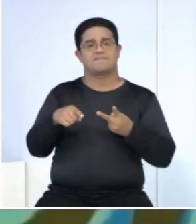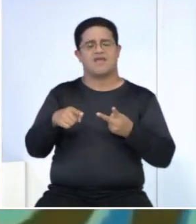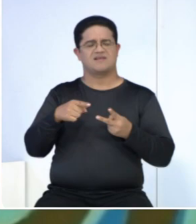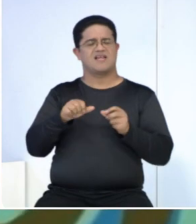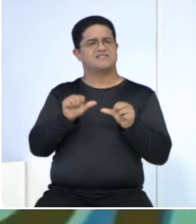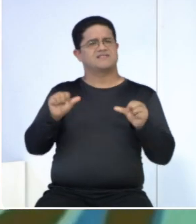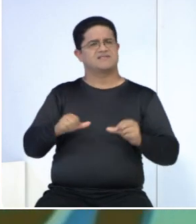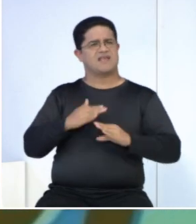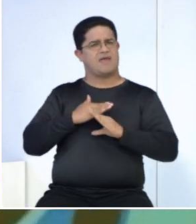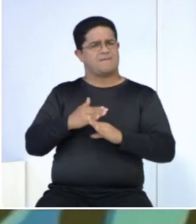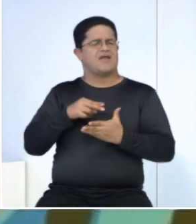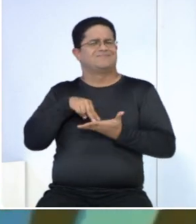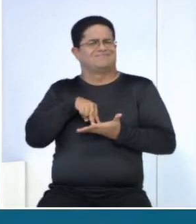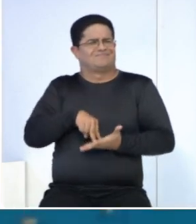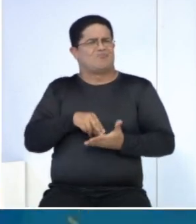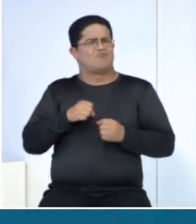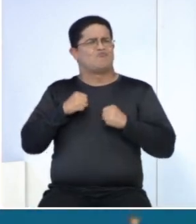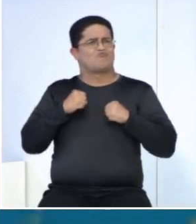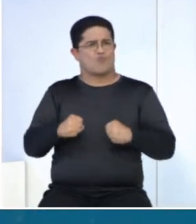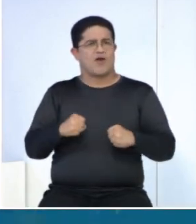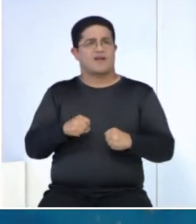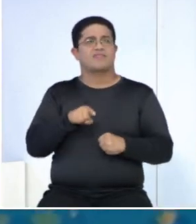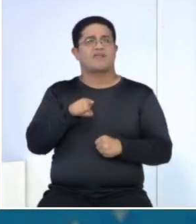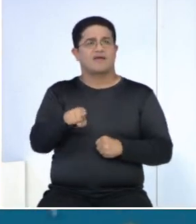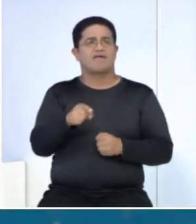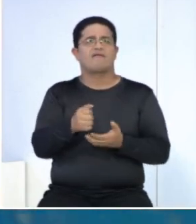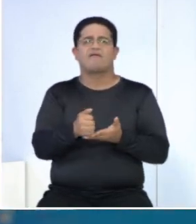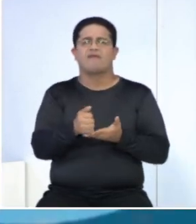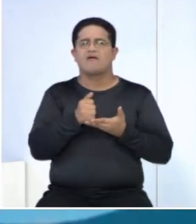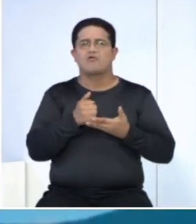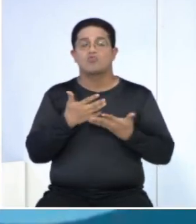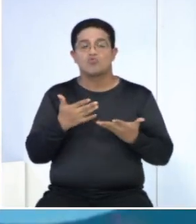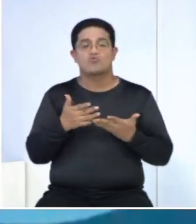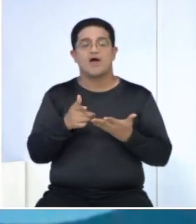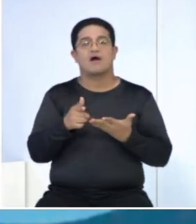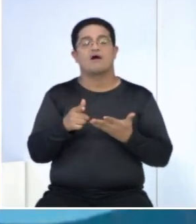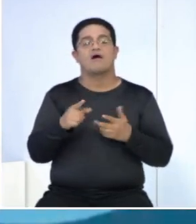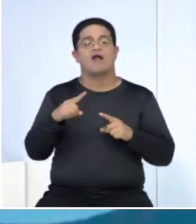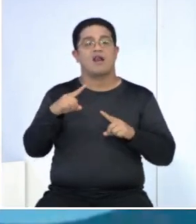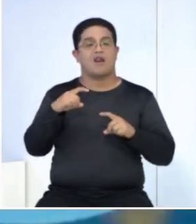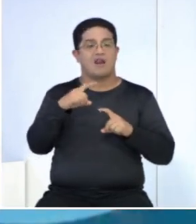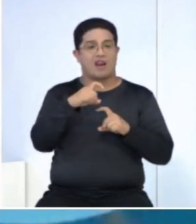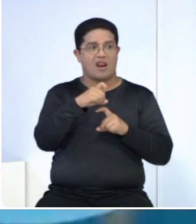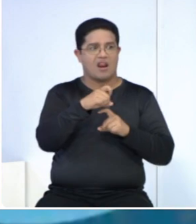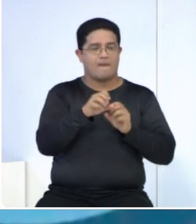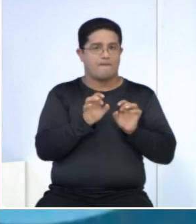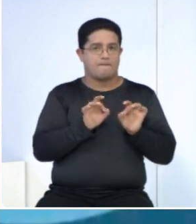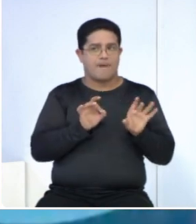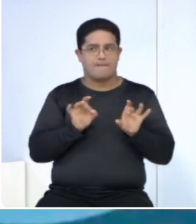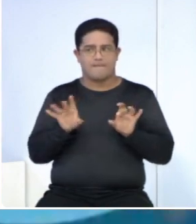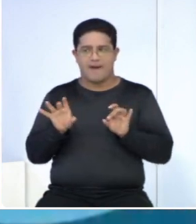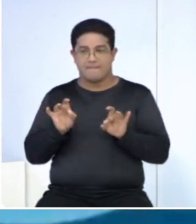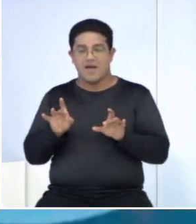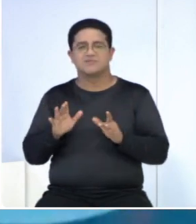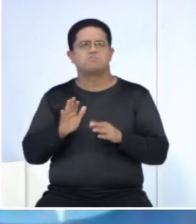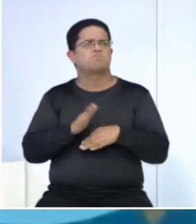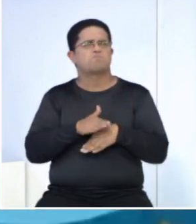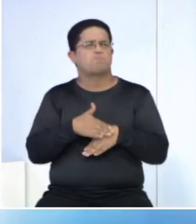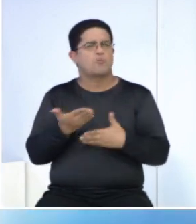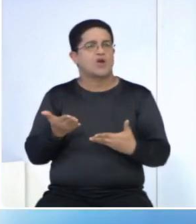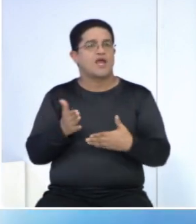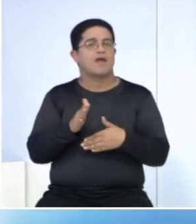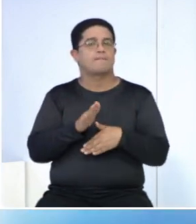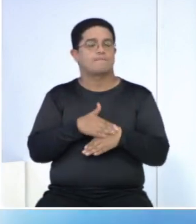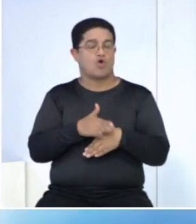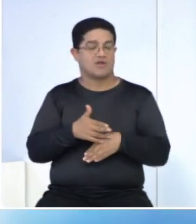sistema inmunológico. Es una herramienta valiosa que elimina toxinas del organismo. Al estimular la actividad de los sistemas